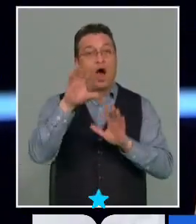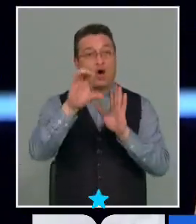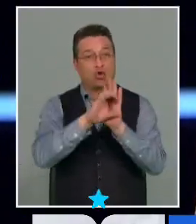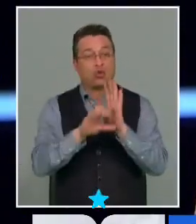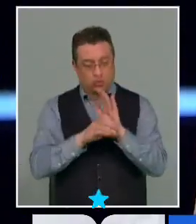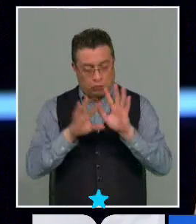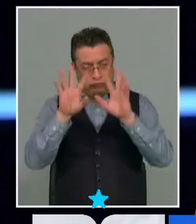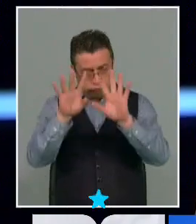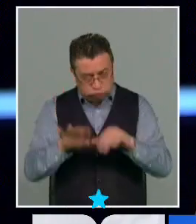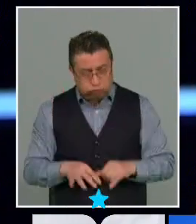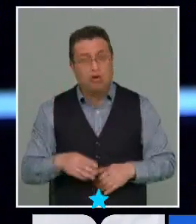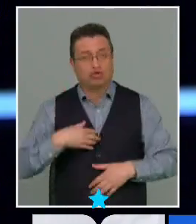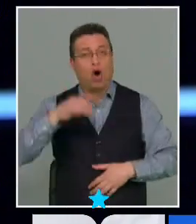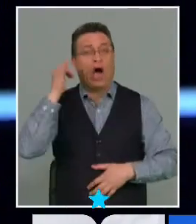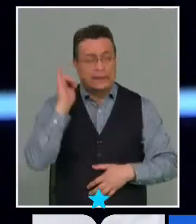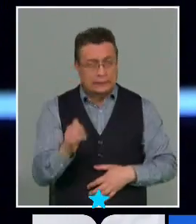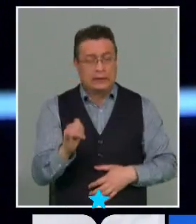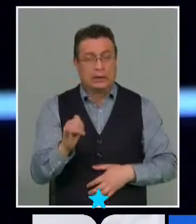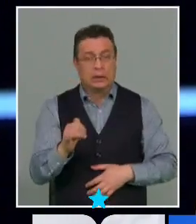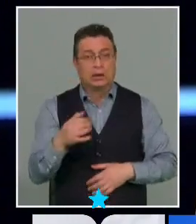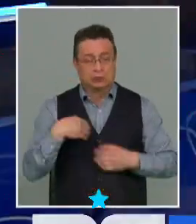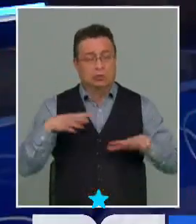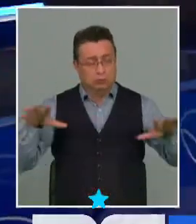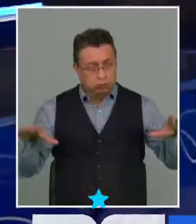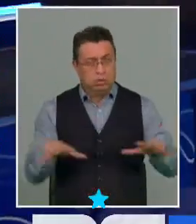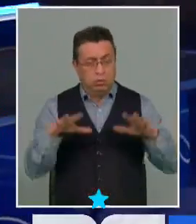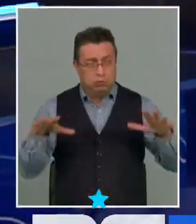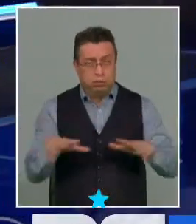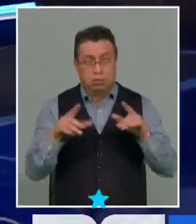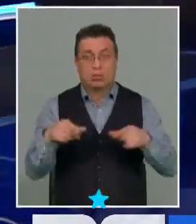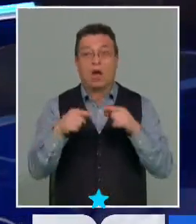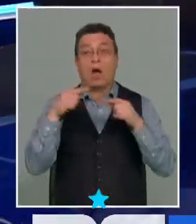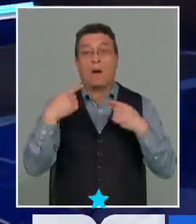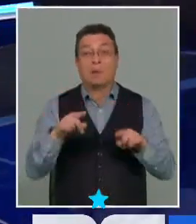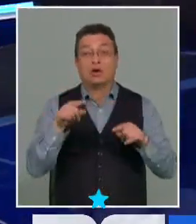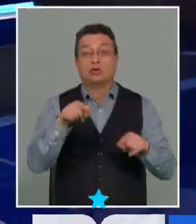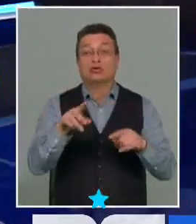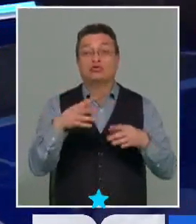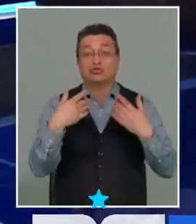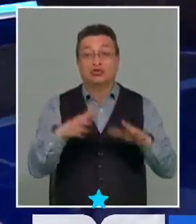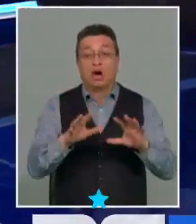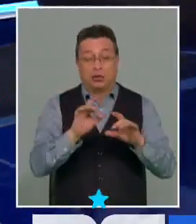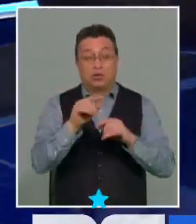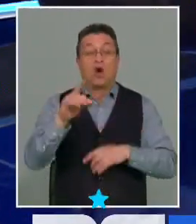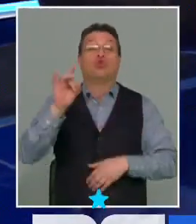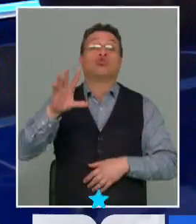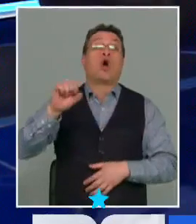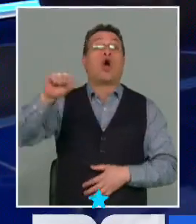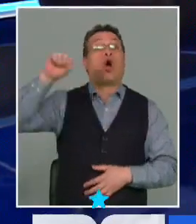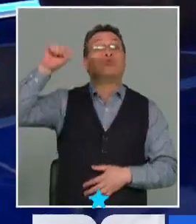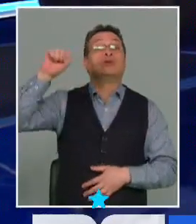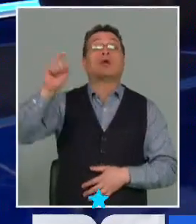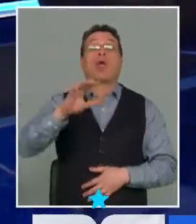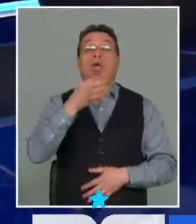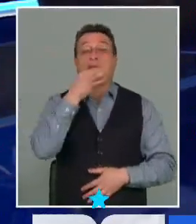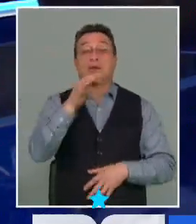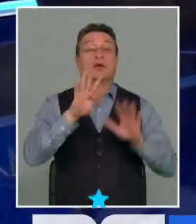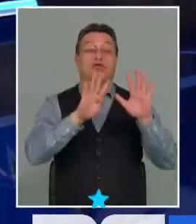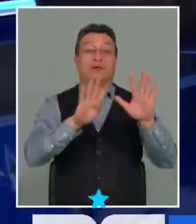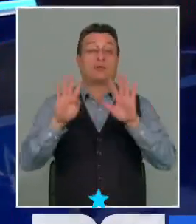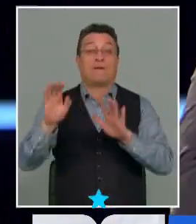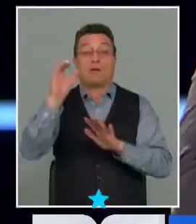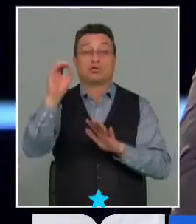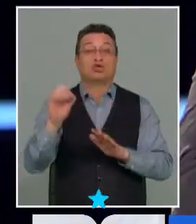constitución nosotros no vamos a descansar en aquello y hoy día todos los sectores están comprometidos a excepción del Partido Comunista que dijo que el 99%